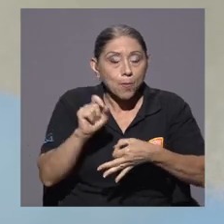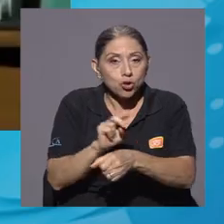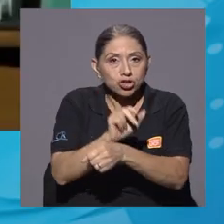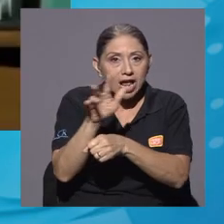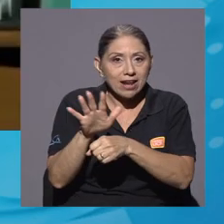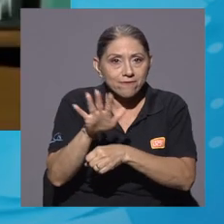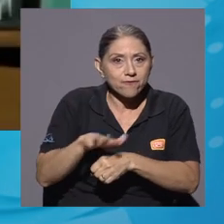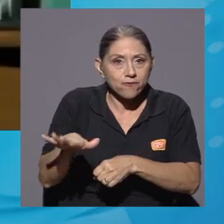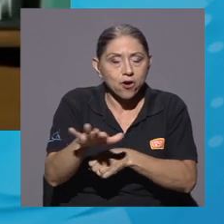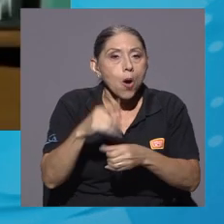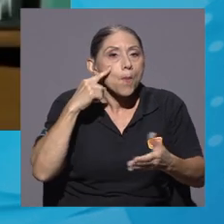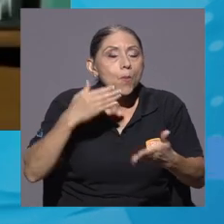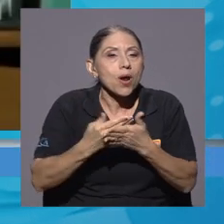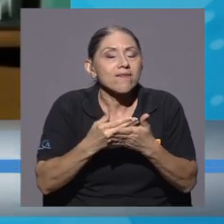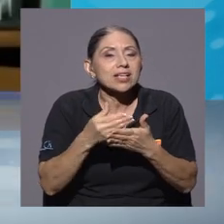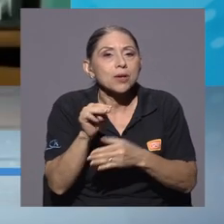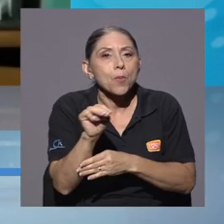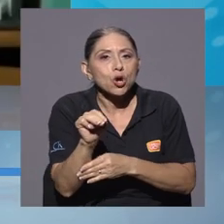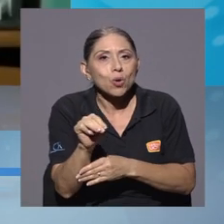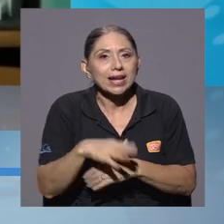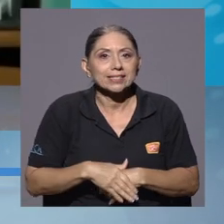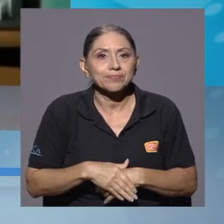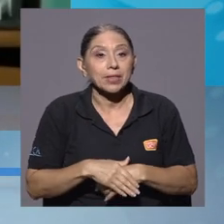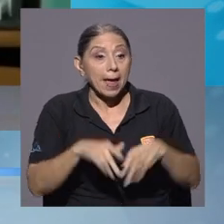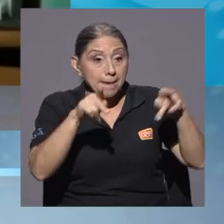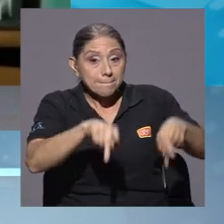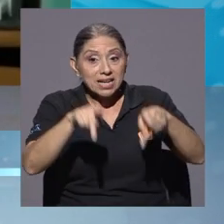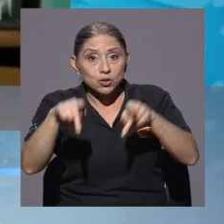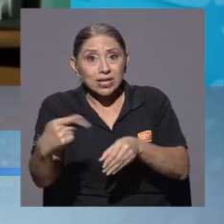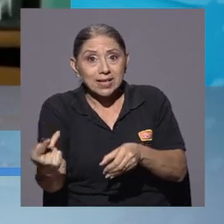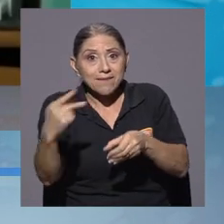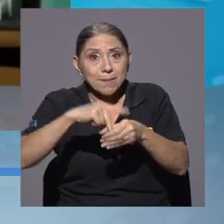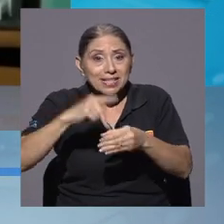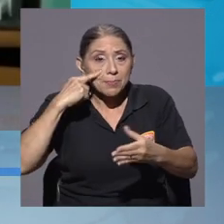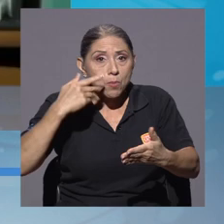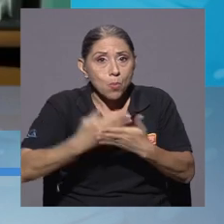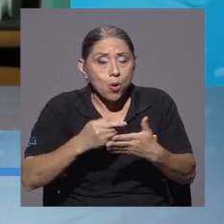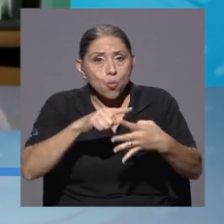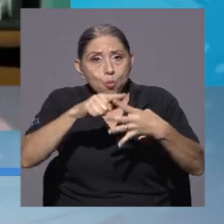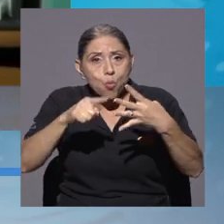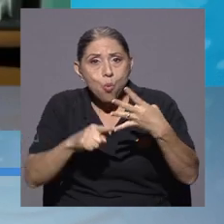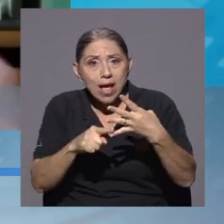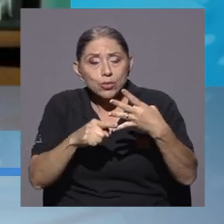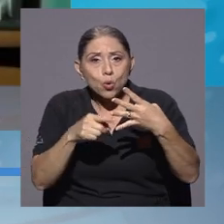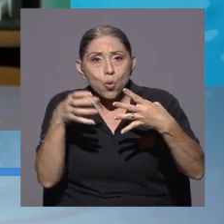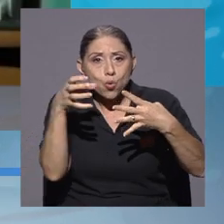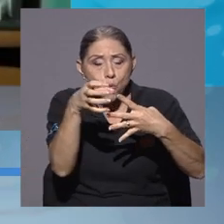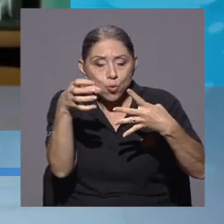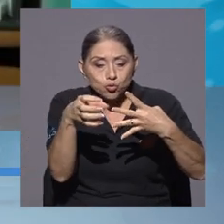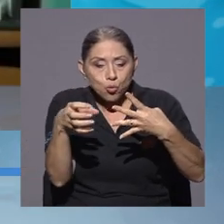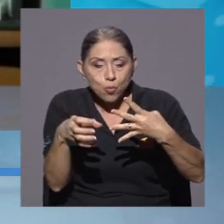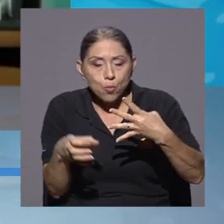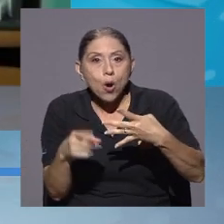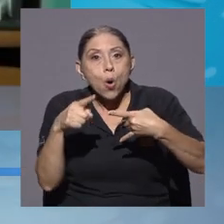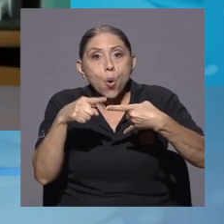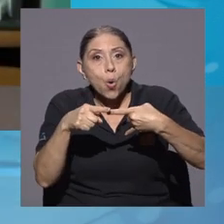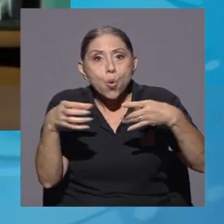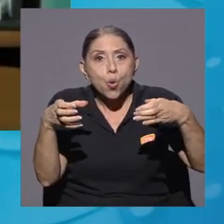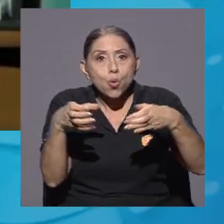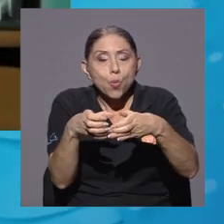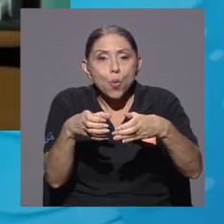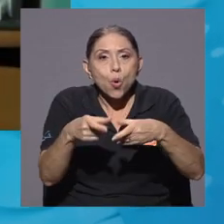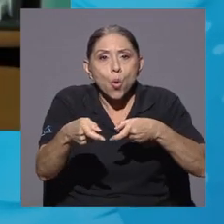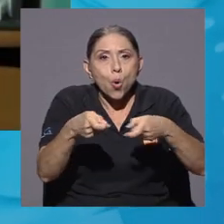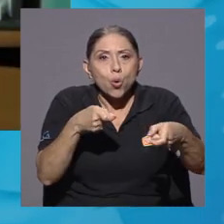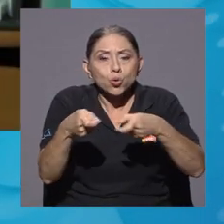participantes van a estar distribuidos en cuatro grupos. Esos cuatro grupos, hay un grupo que es el grupo control, que va a ser